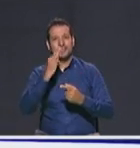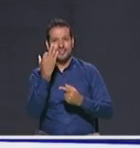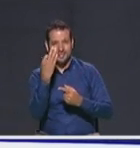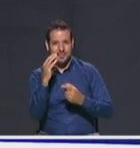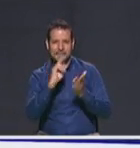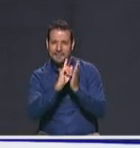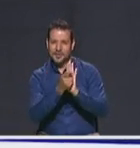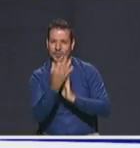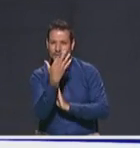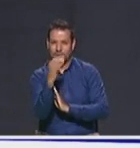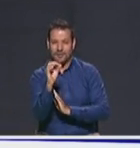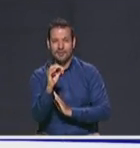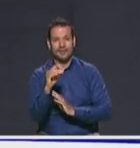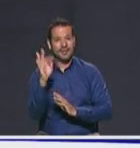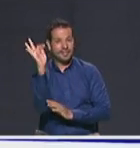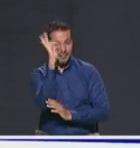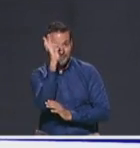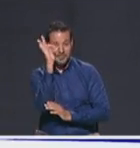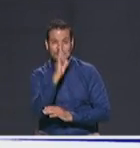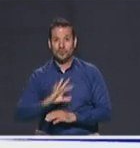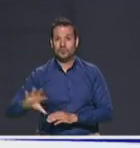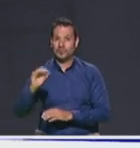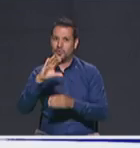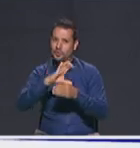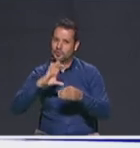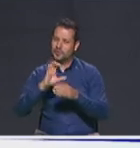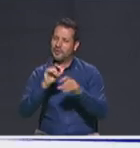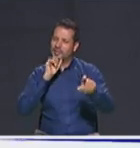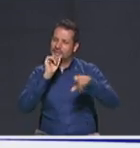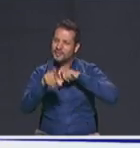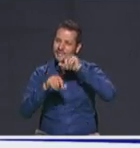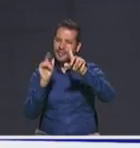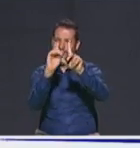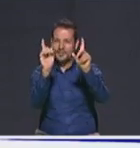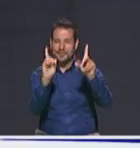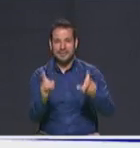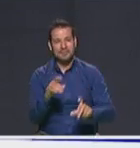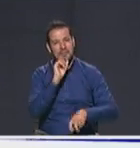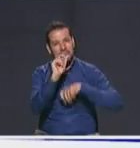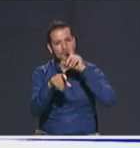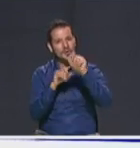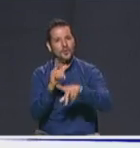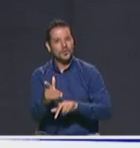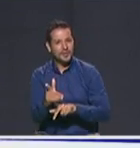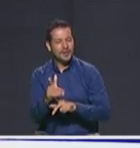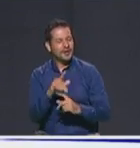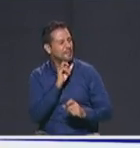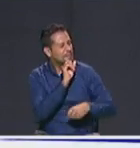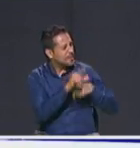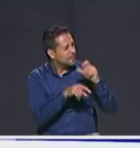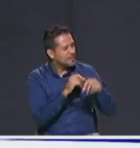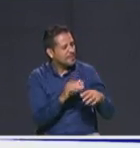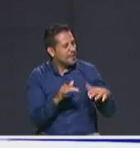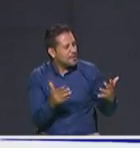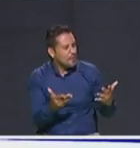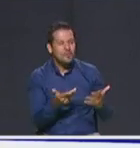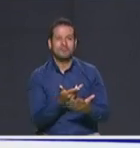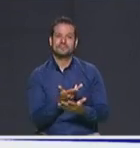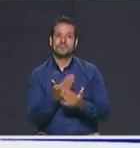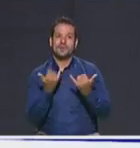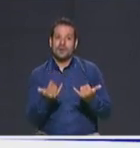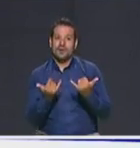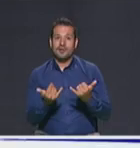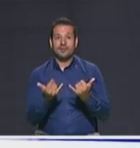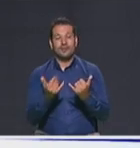Telemedellín, donde los ciudadanos han priorizado temas para preguntarles a los candidatos a la Alcaldía de Medellín. Eso los vamos a